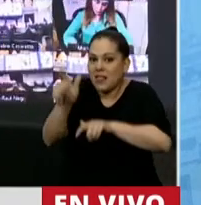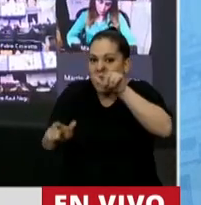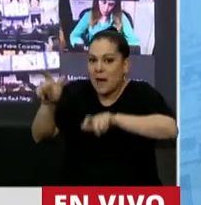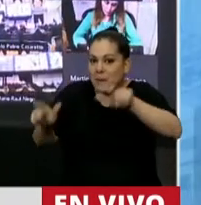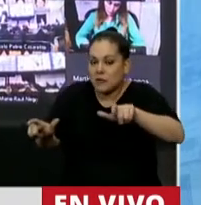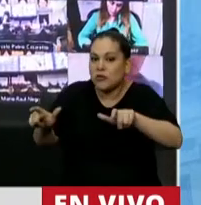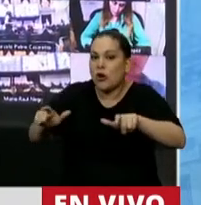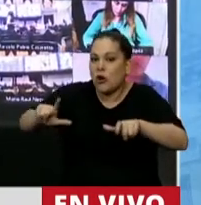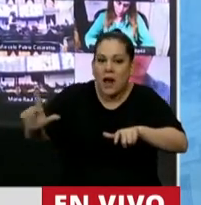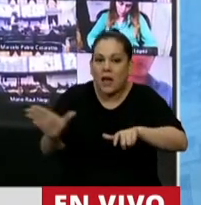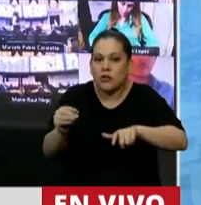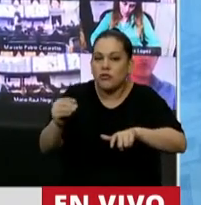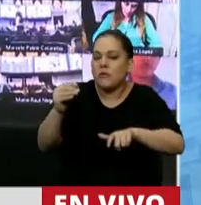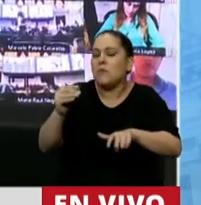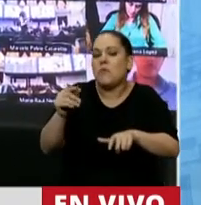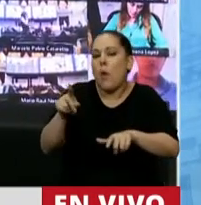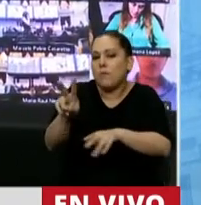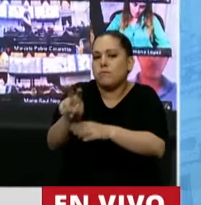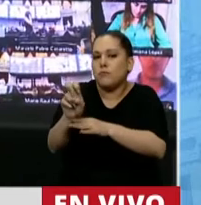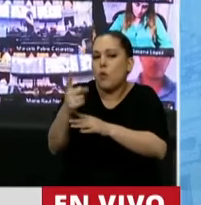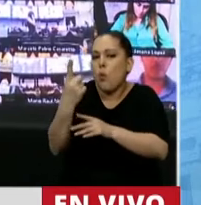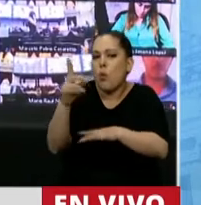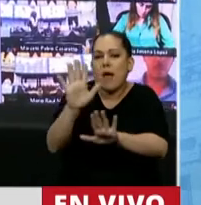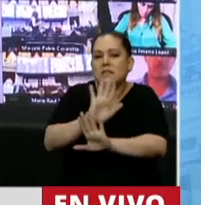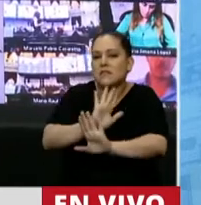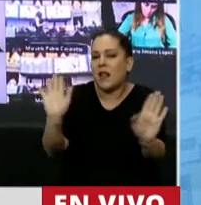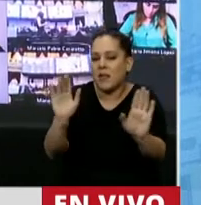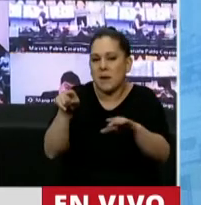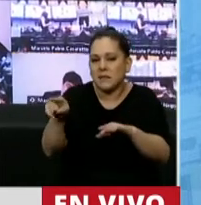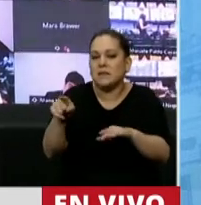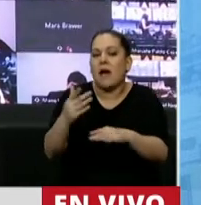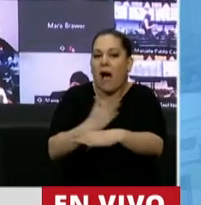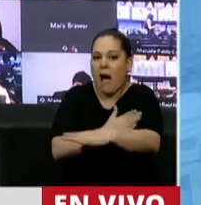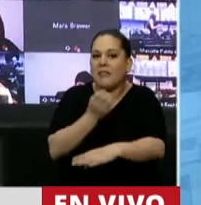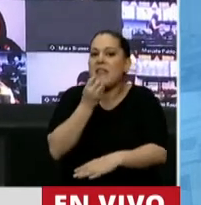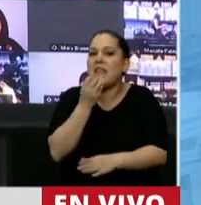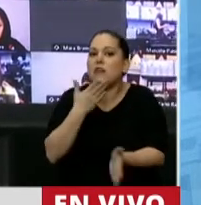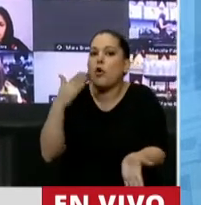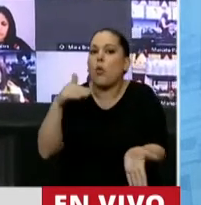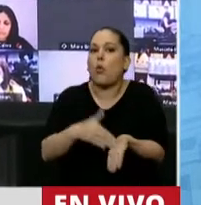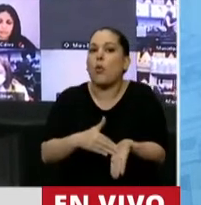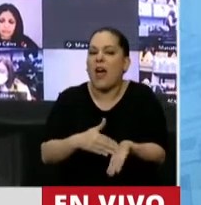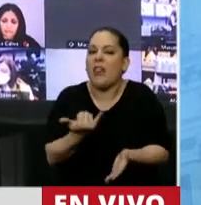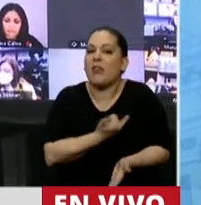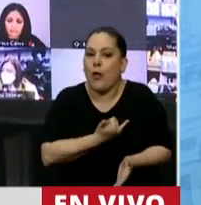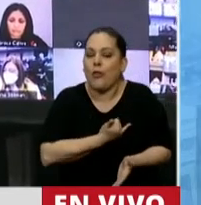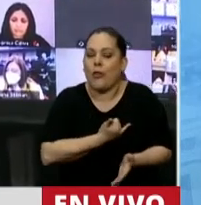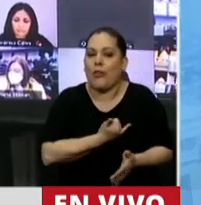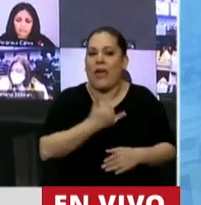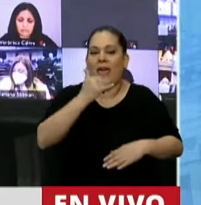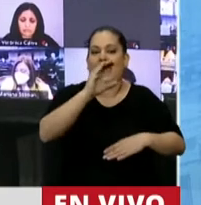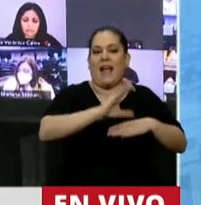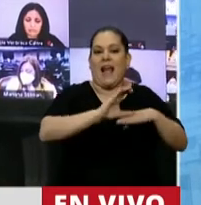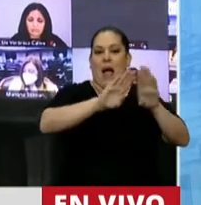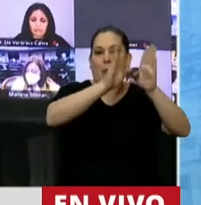dotado de carácter extraordinario y en base a la declaración jurada presentada ante el cabildo. Casi el